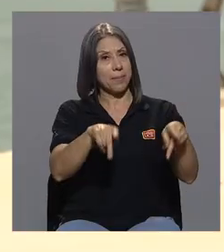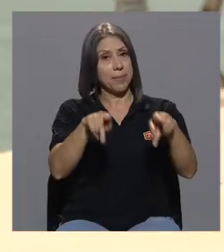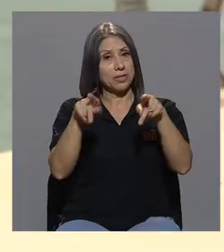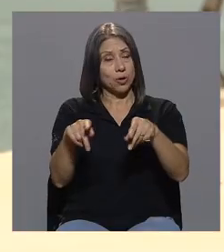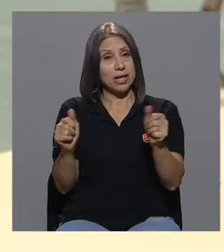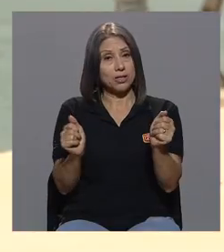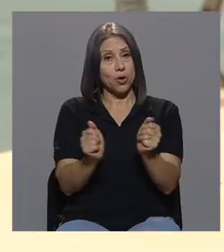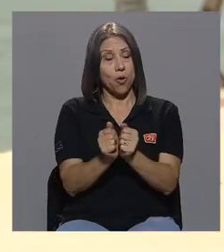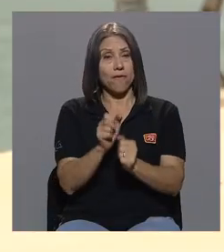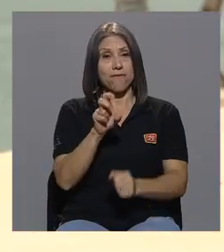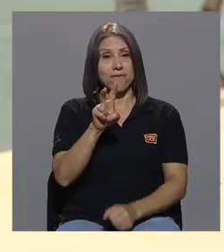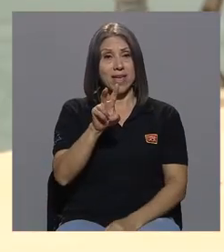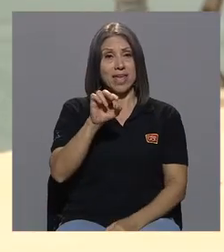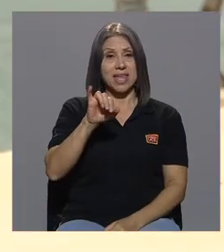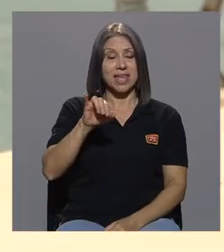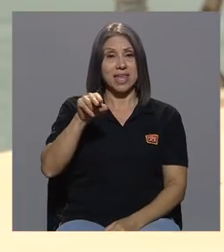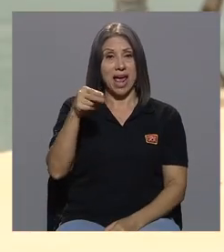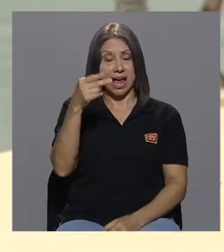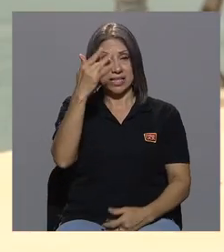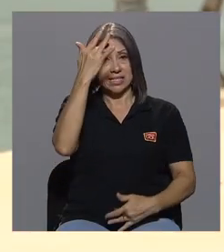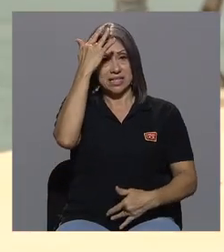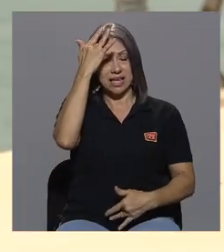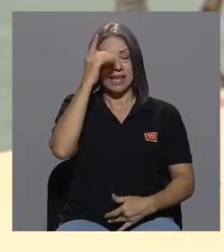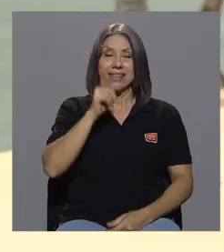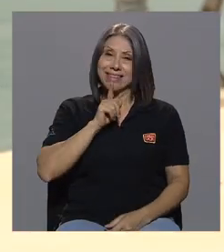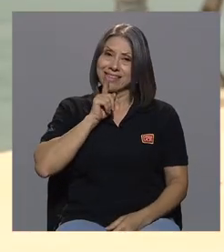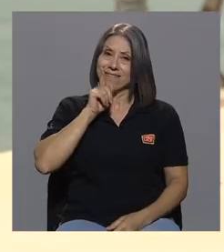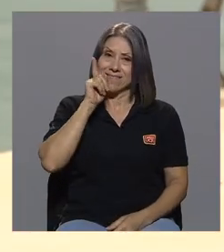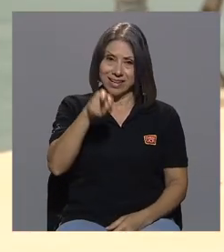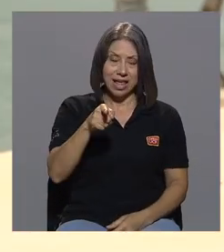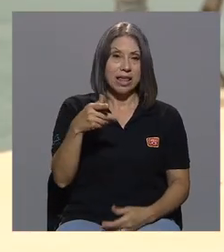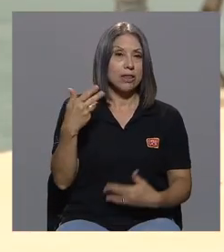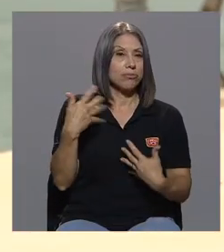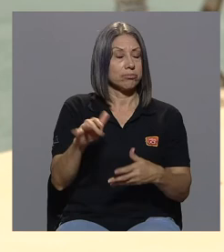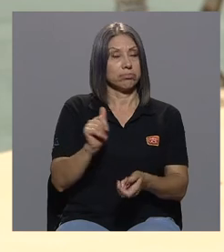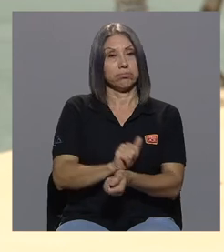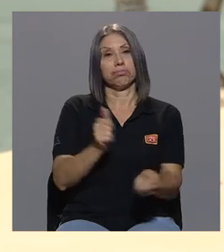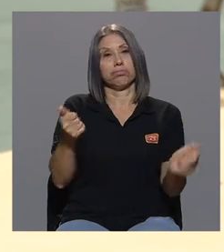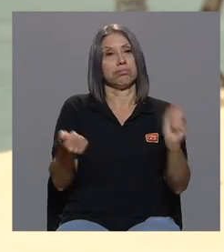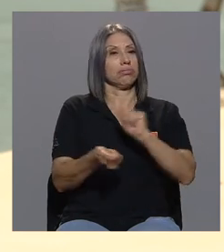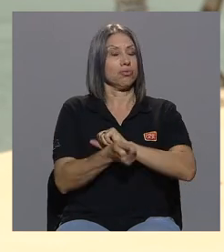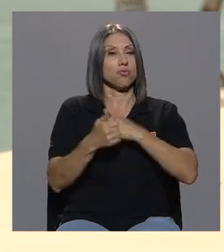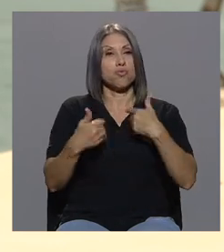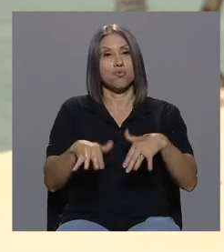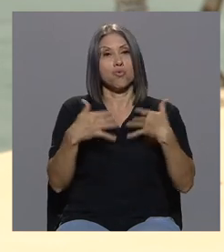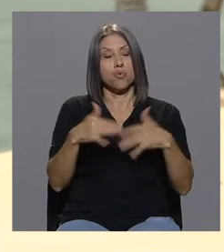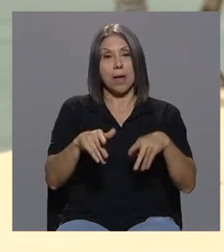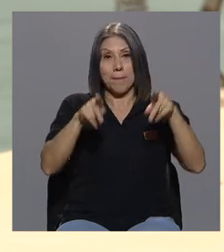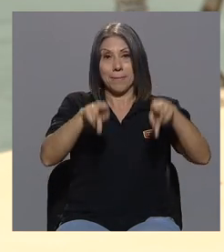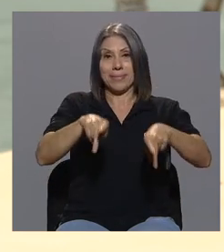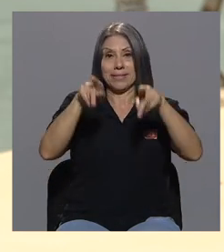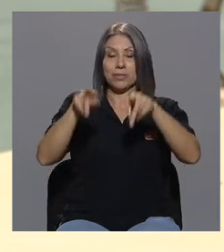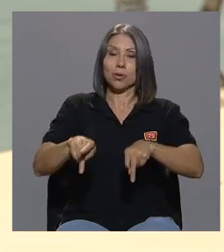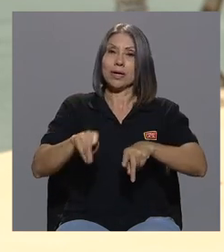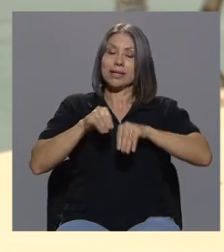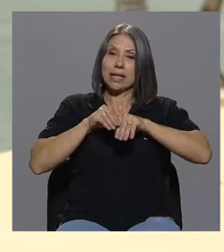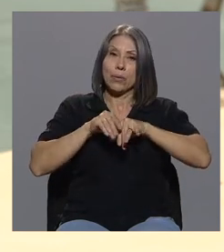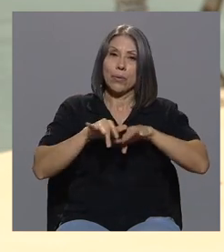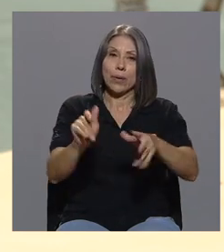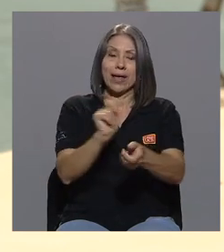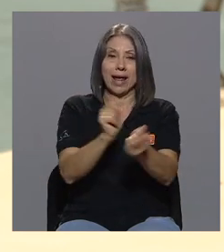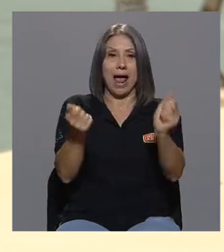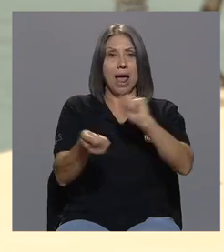se conviertan de verdad como te lo dije anteriormente en agentes de cambio Marlene en